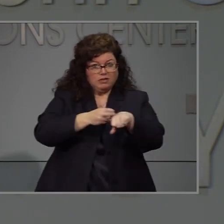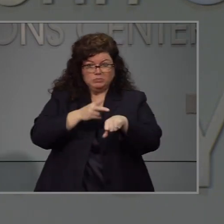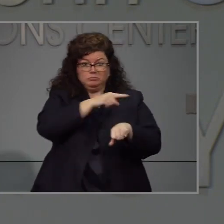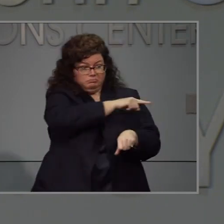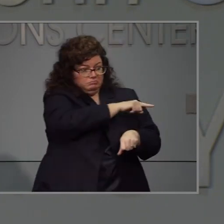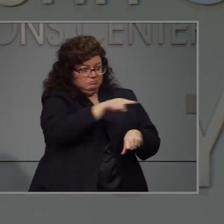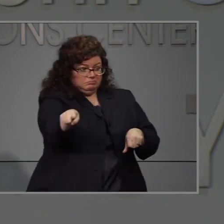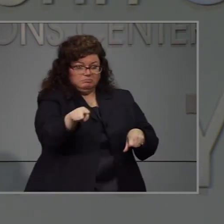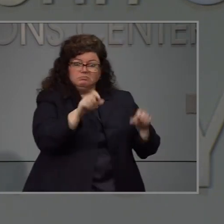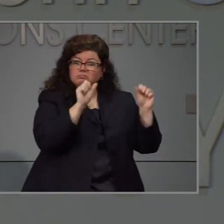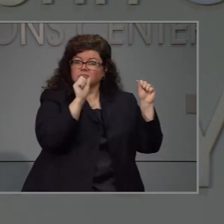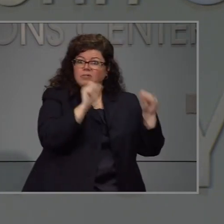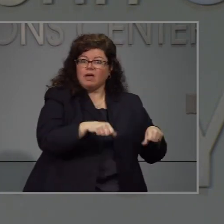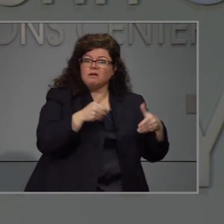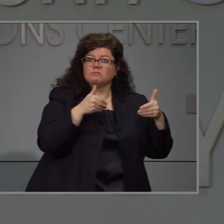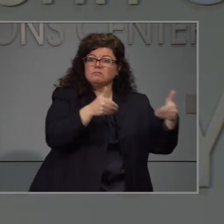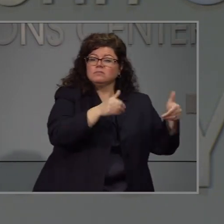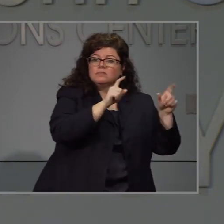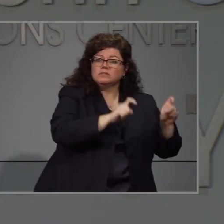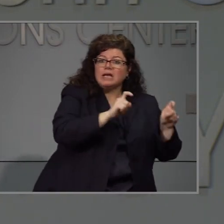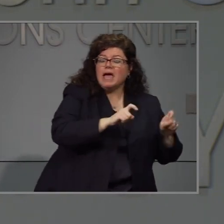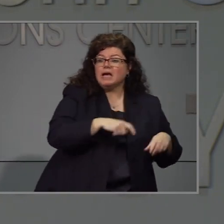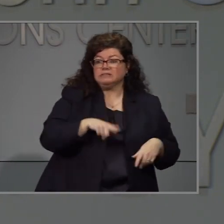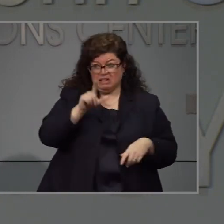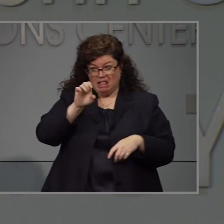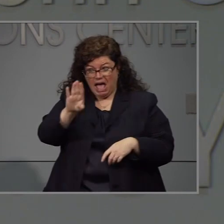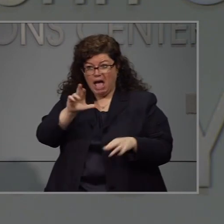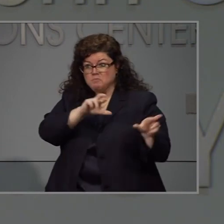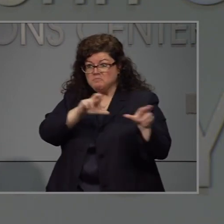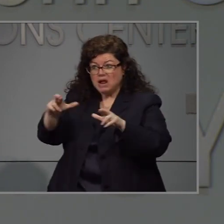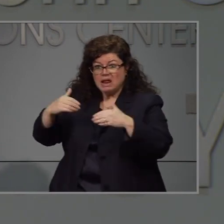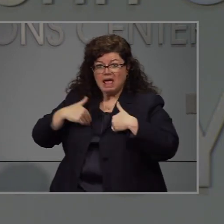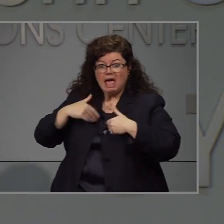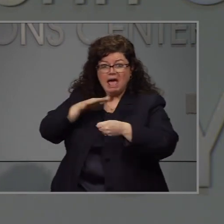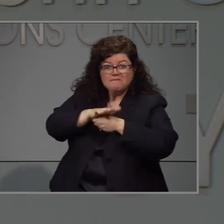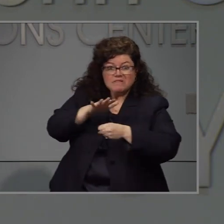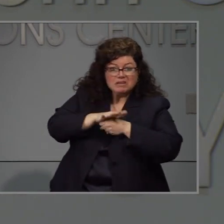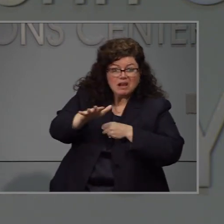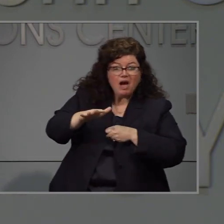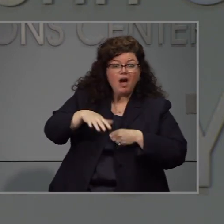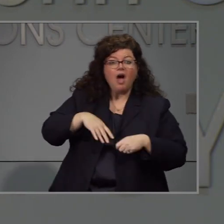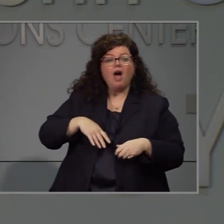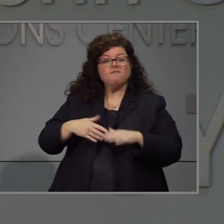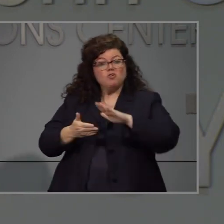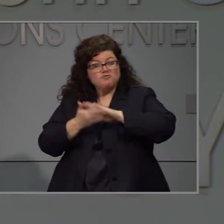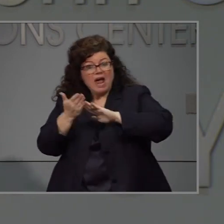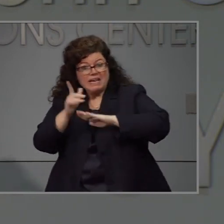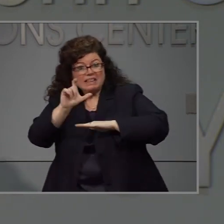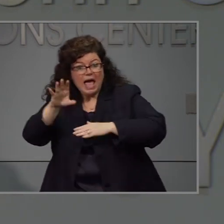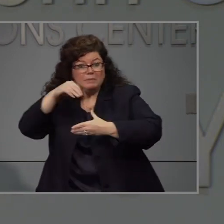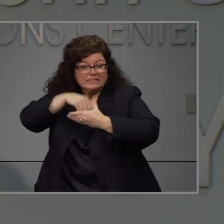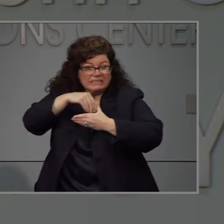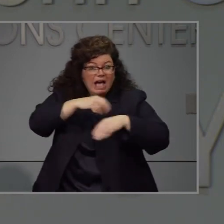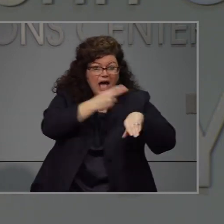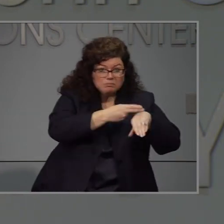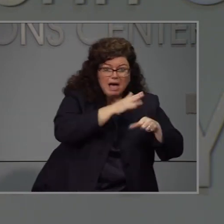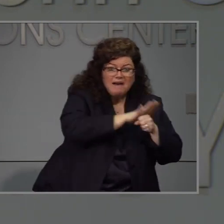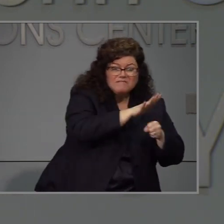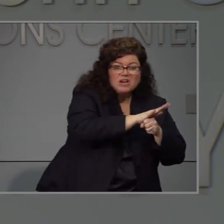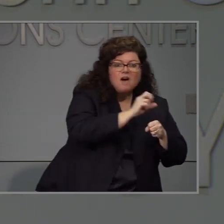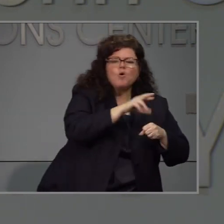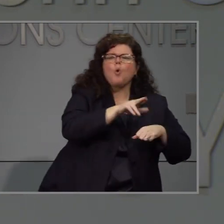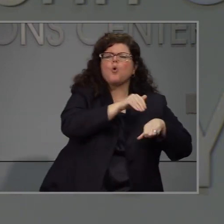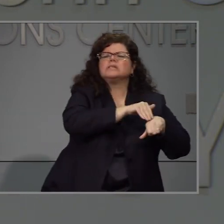clínicas tienen otros suministros para y en los laboratorios y el acceso es consistente para todos